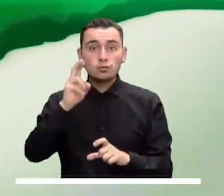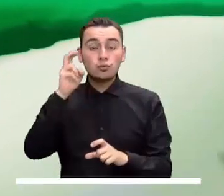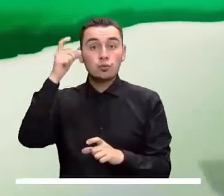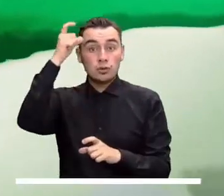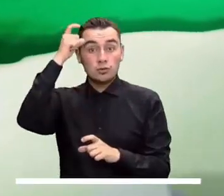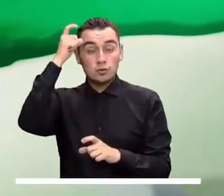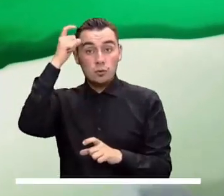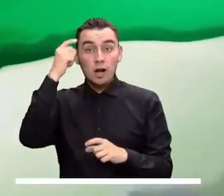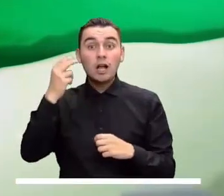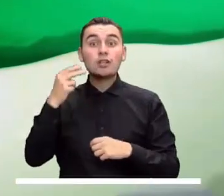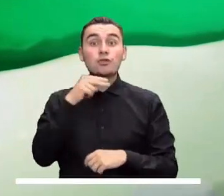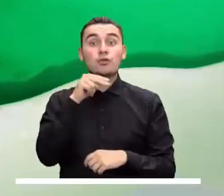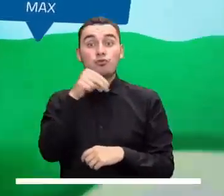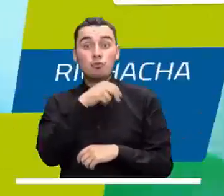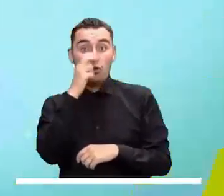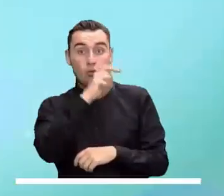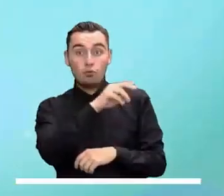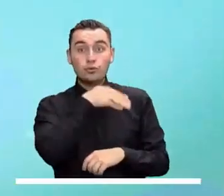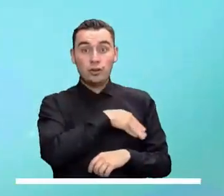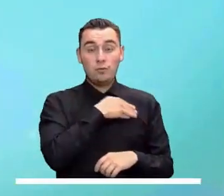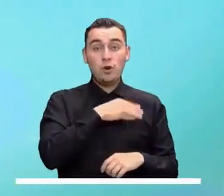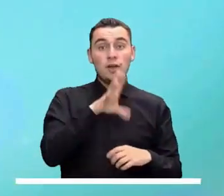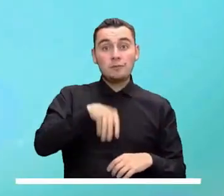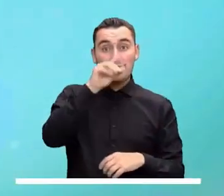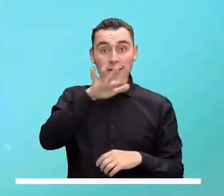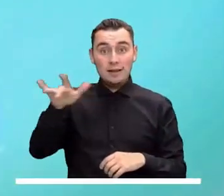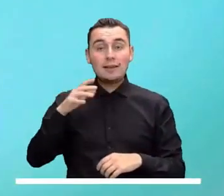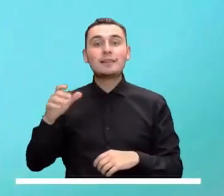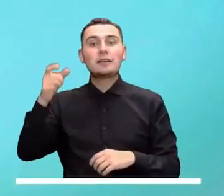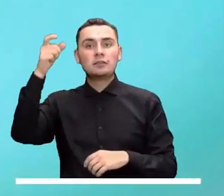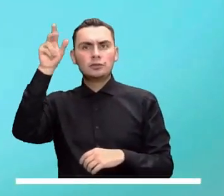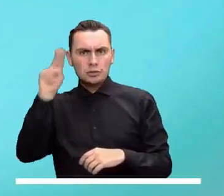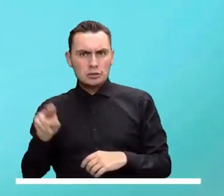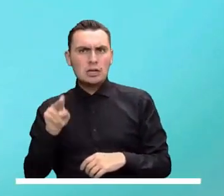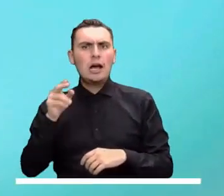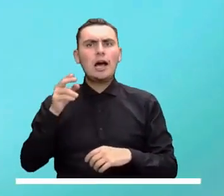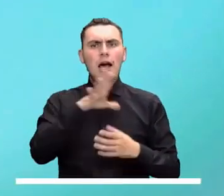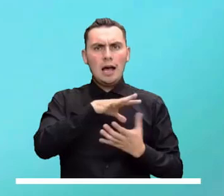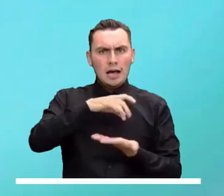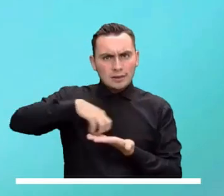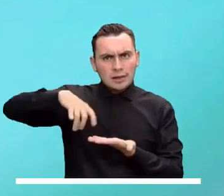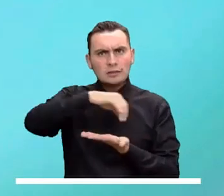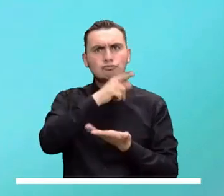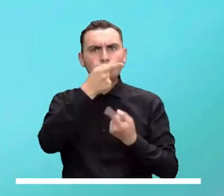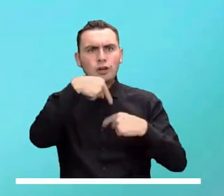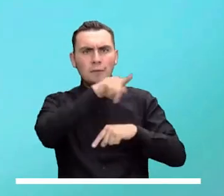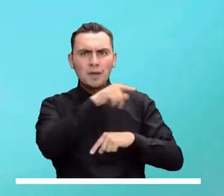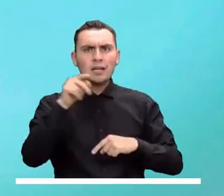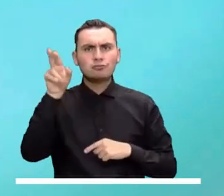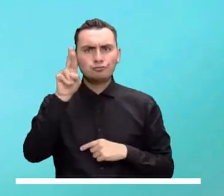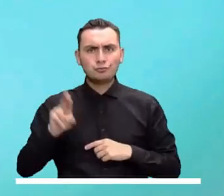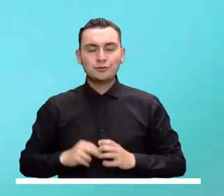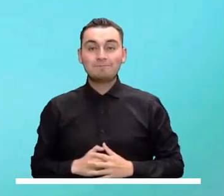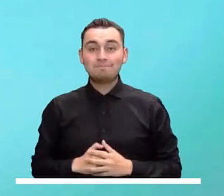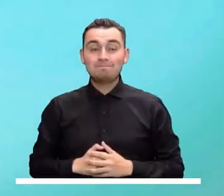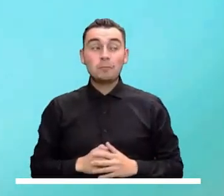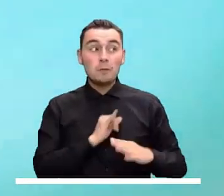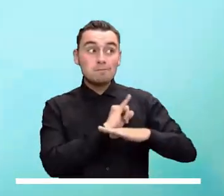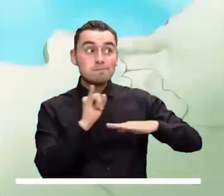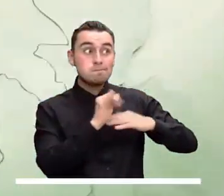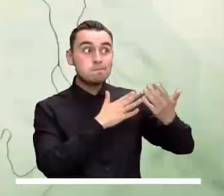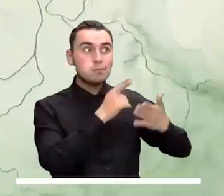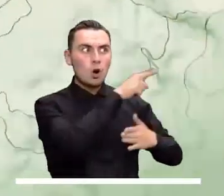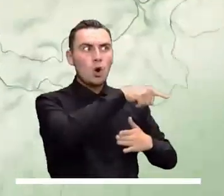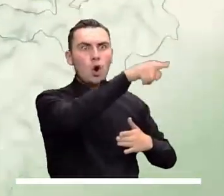Córdoba, norte de Bolívar, Magdalena, Cesar, Atlántico y sur. Pocos cambios se advierten en el archipiélago, donde se mantienen las